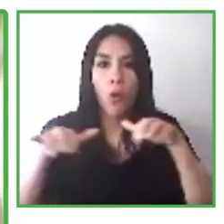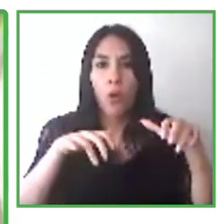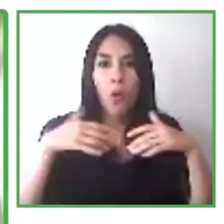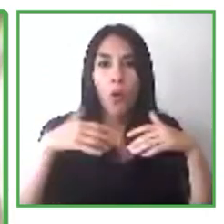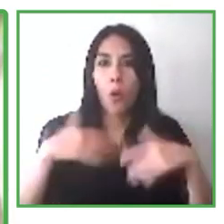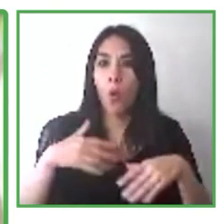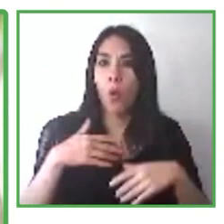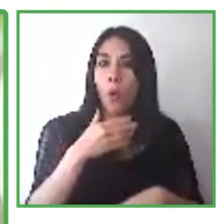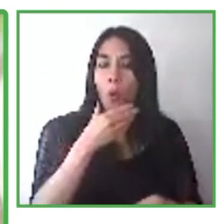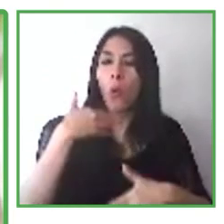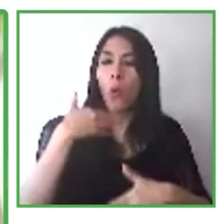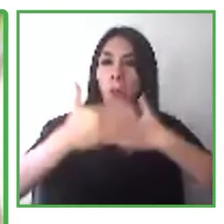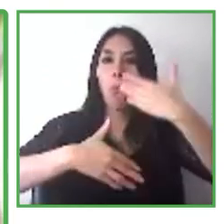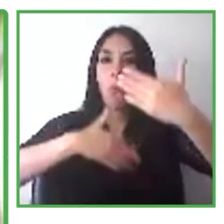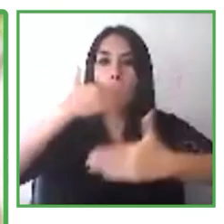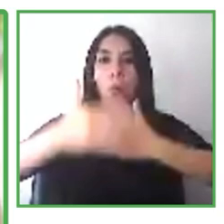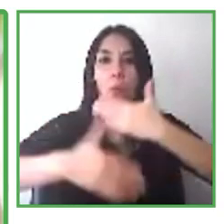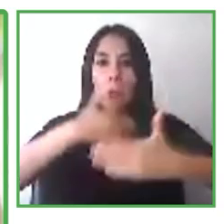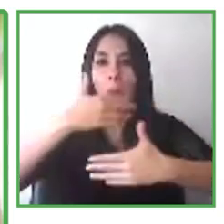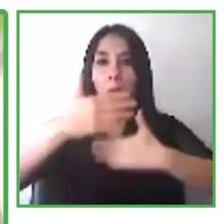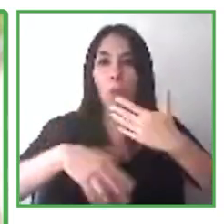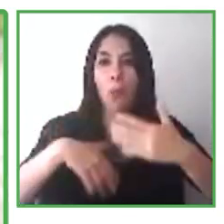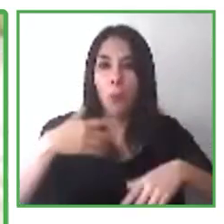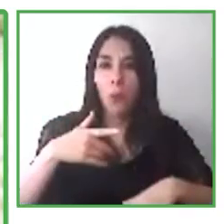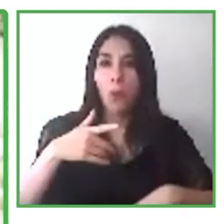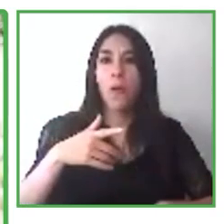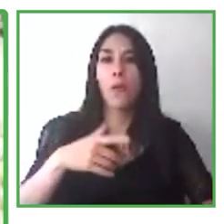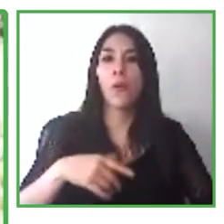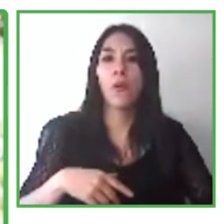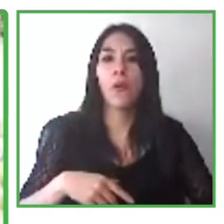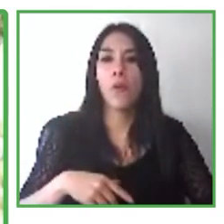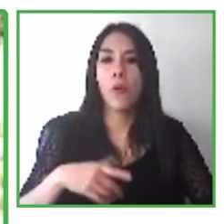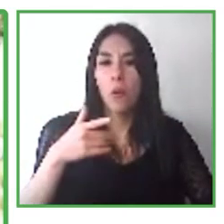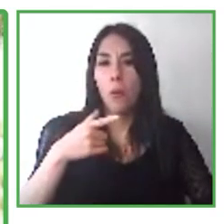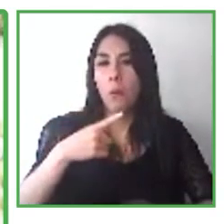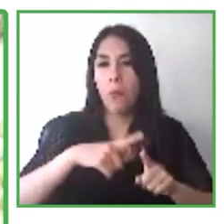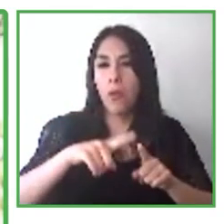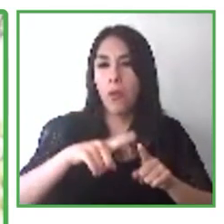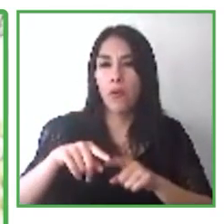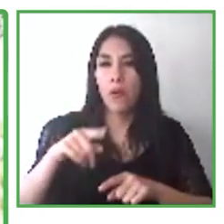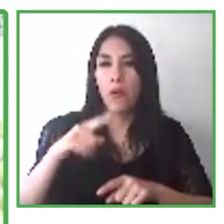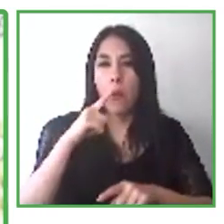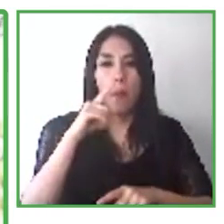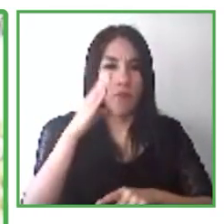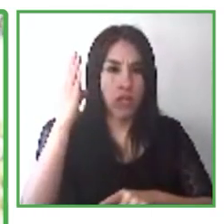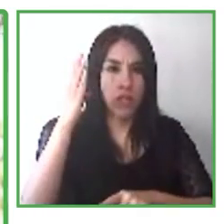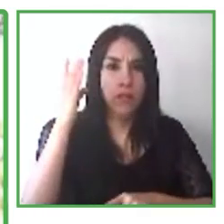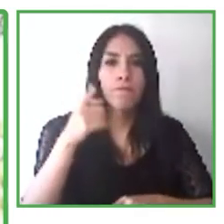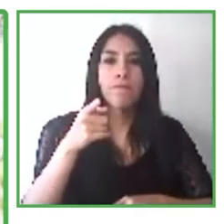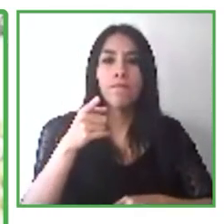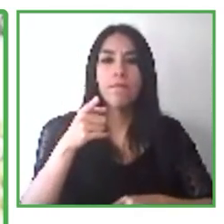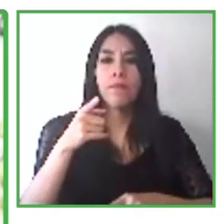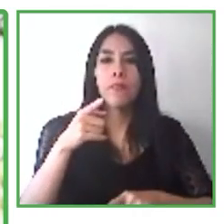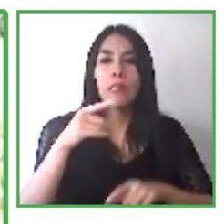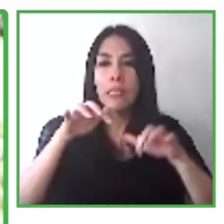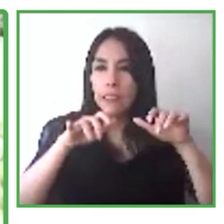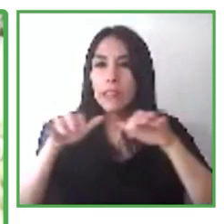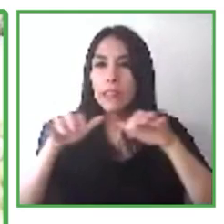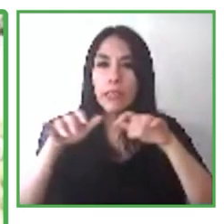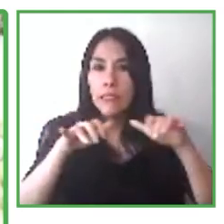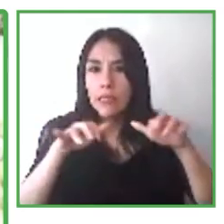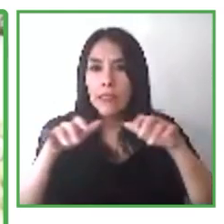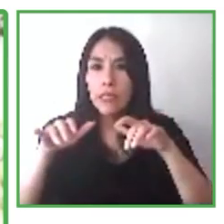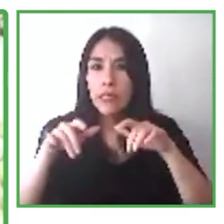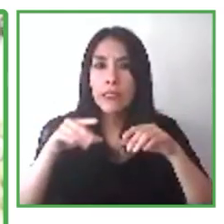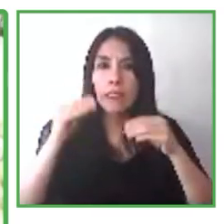el de operador de informática básica que aprendí a utilizar las herramientas Office. Ya en el curso